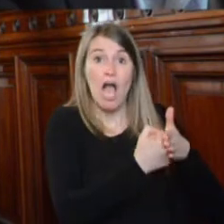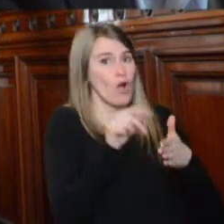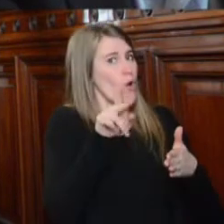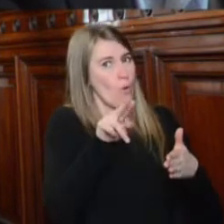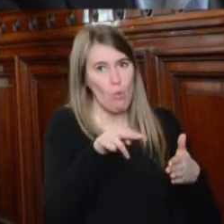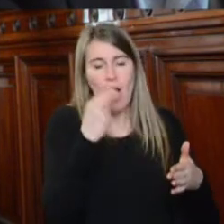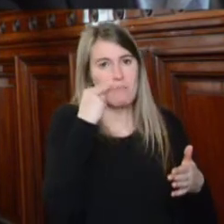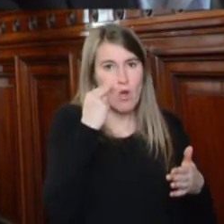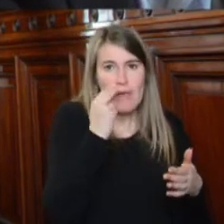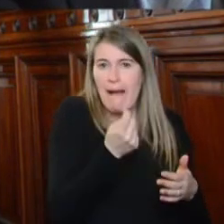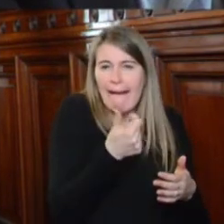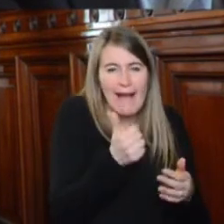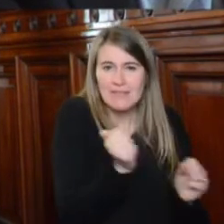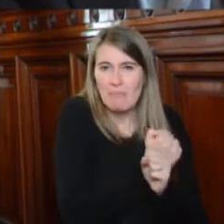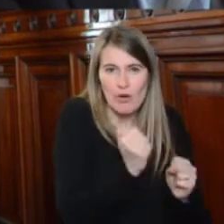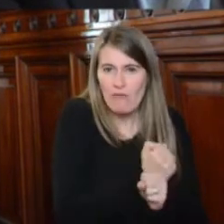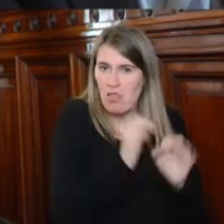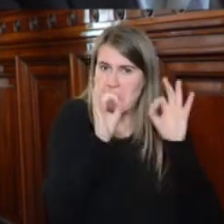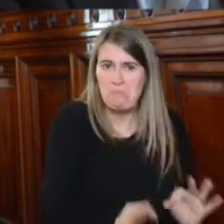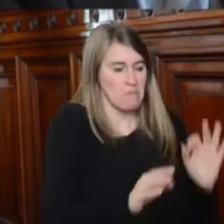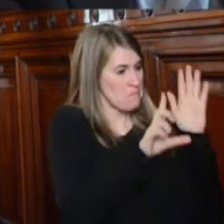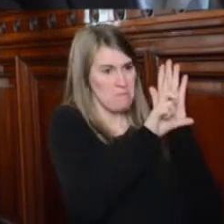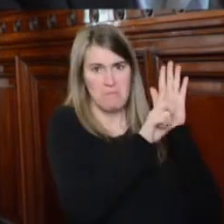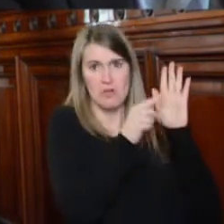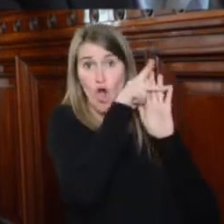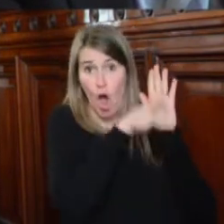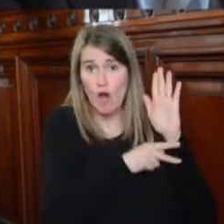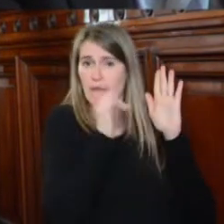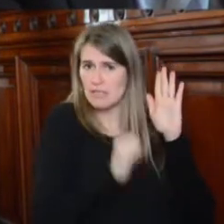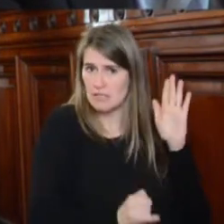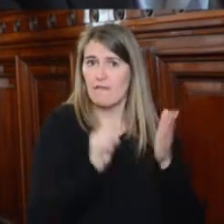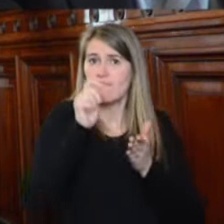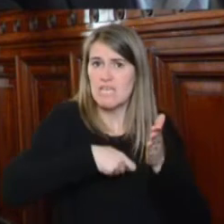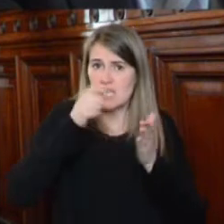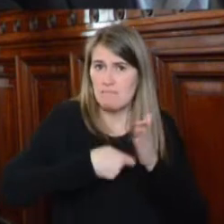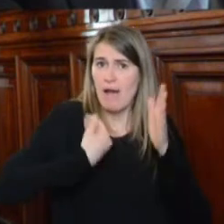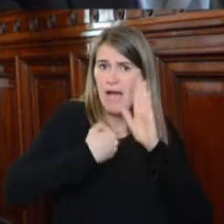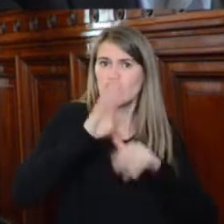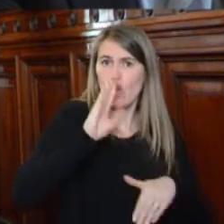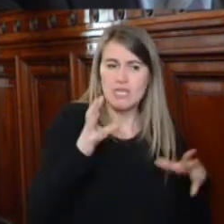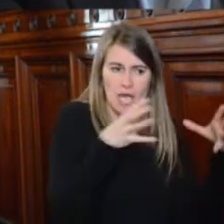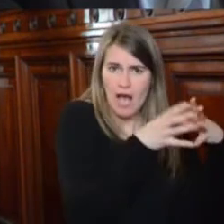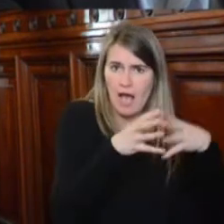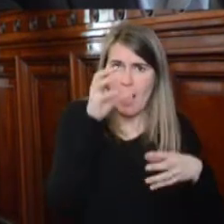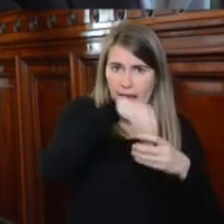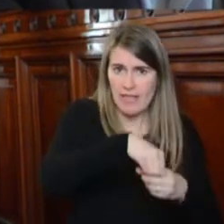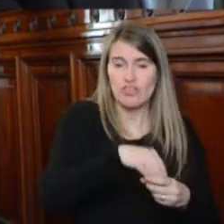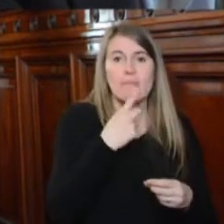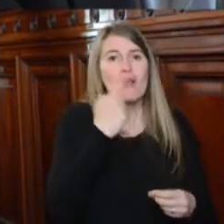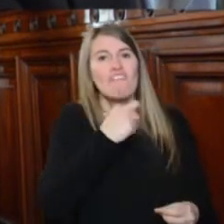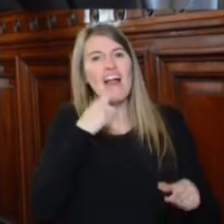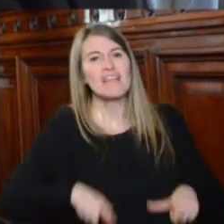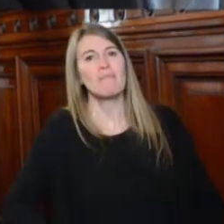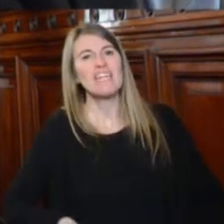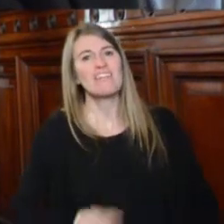tácitamente homologado conforme la normativa vigente, dado que había sido firmado por la mayoría de las cámaras del sector, pero no fue homologado por el Ministerio